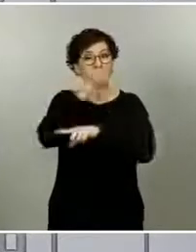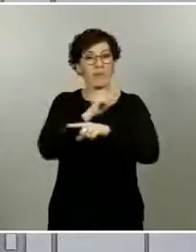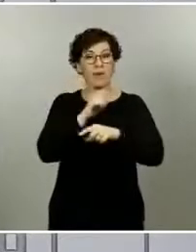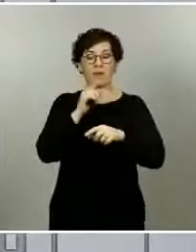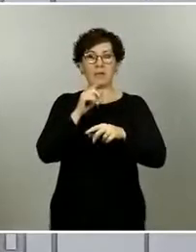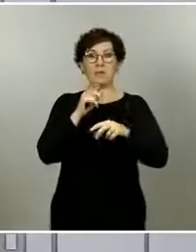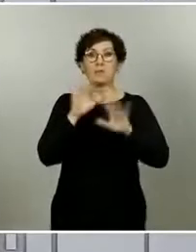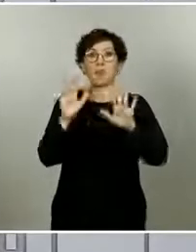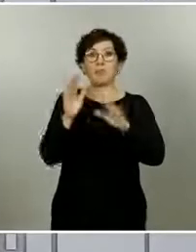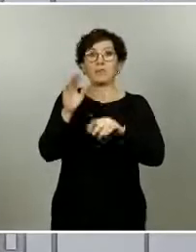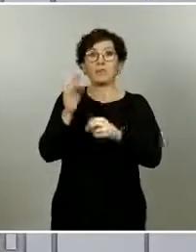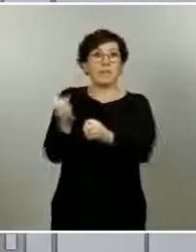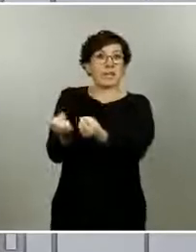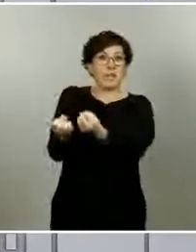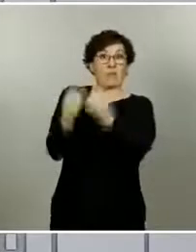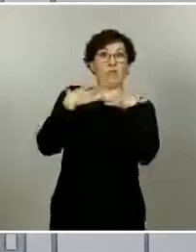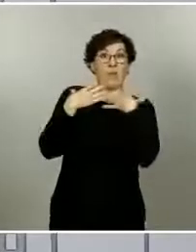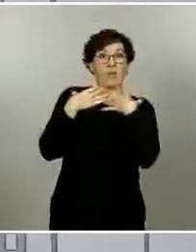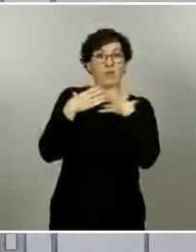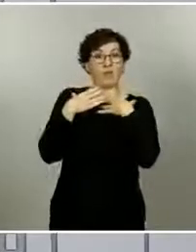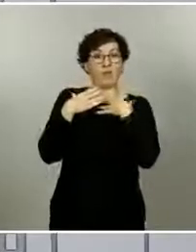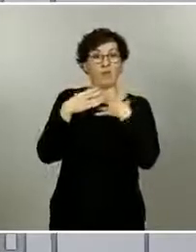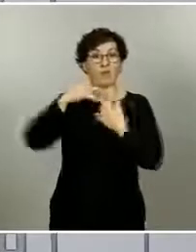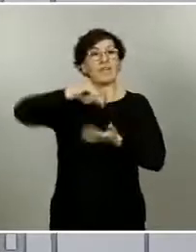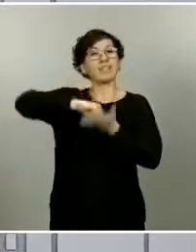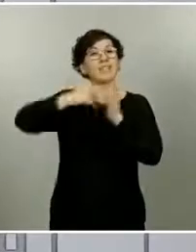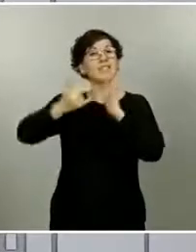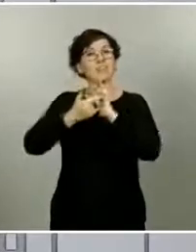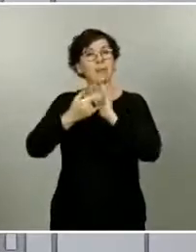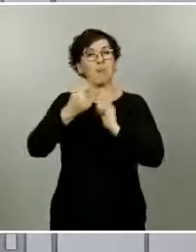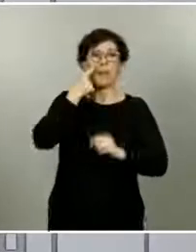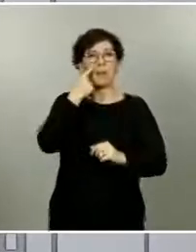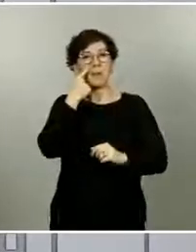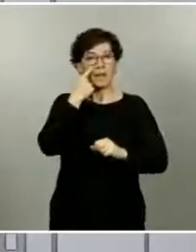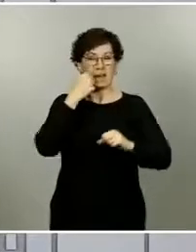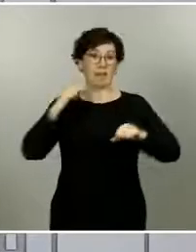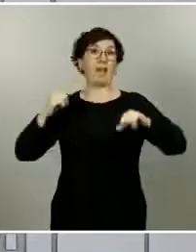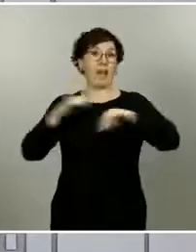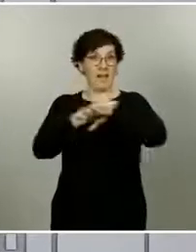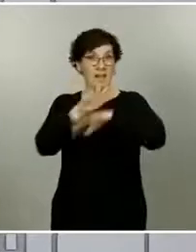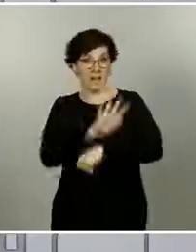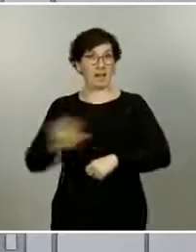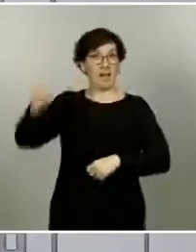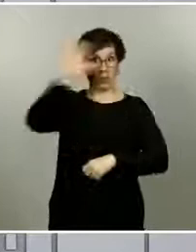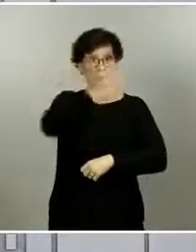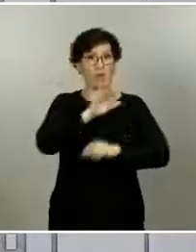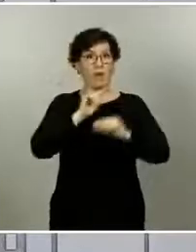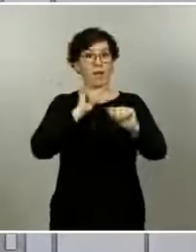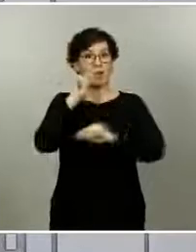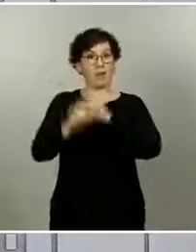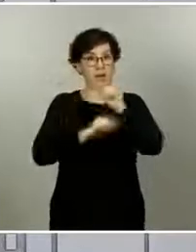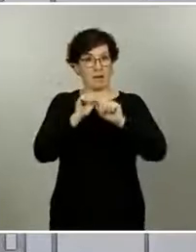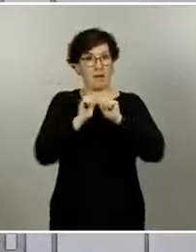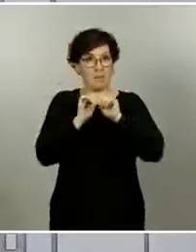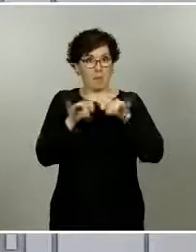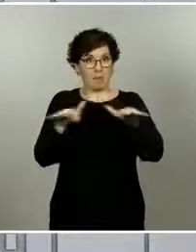cierto es que, según la información que tenemos del sistema de vigilancia, de la Red Nacional de Vigilancia Epidemiológica,